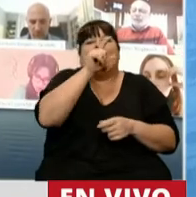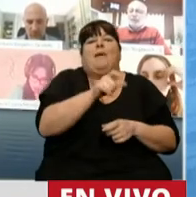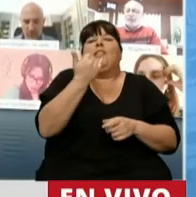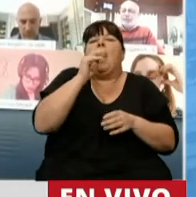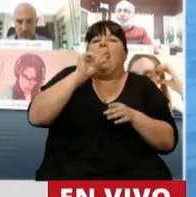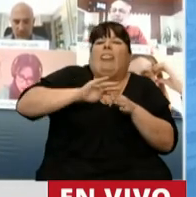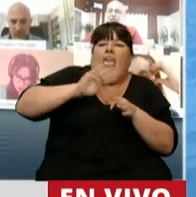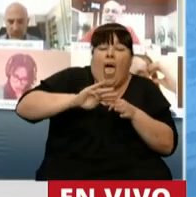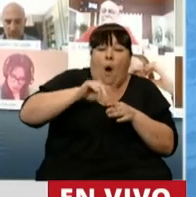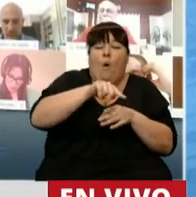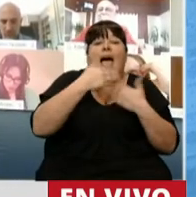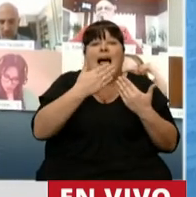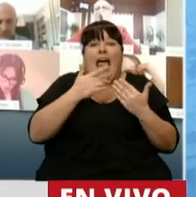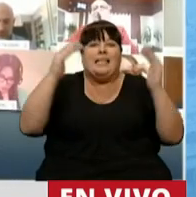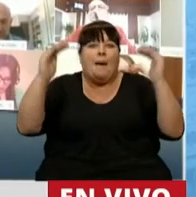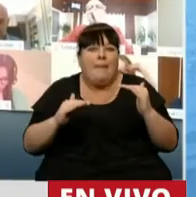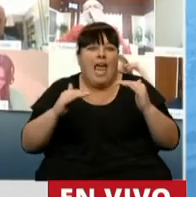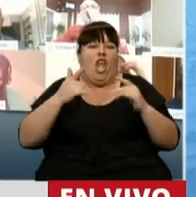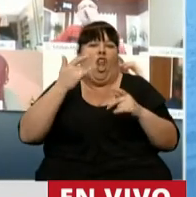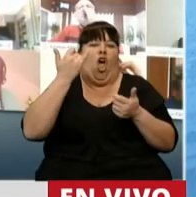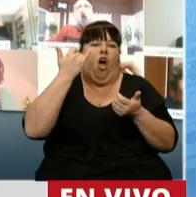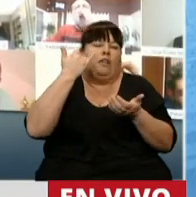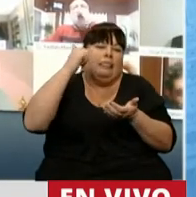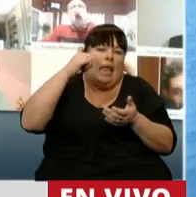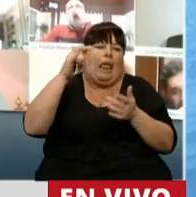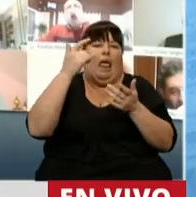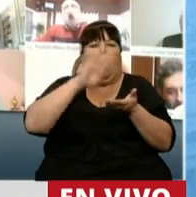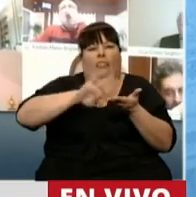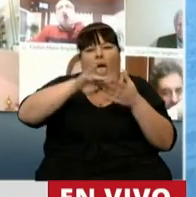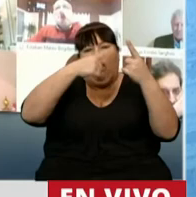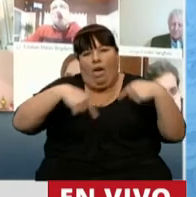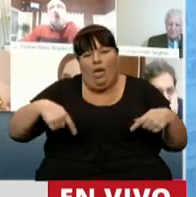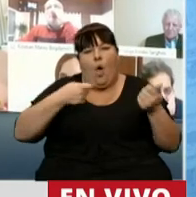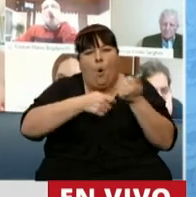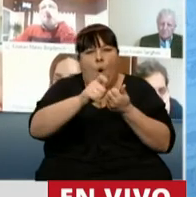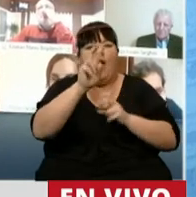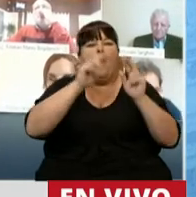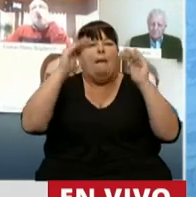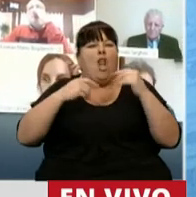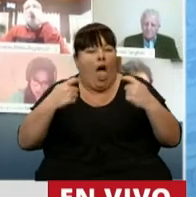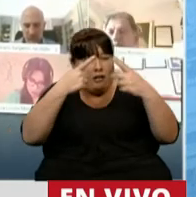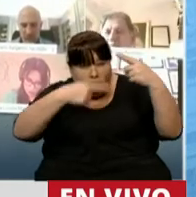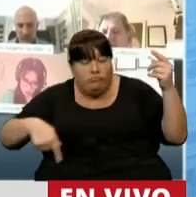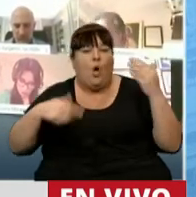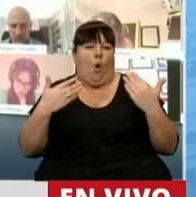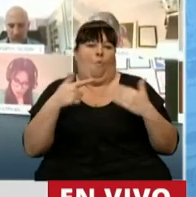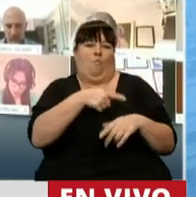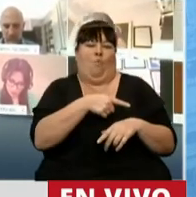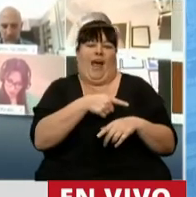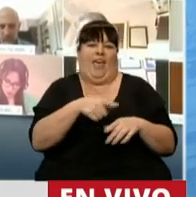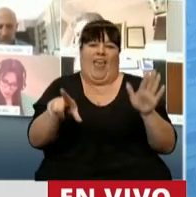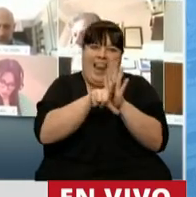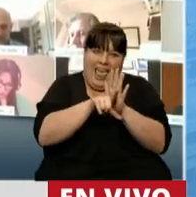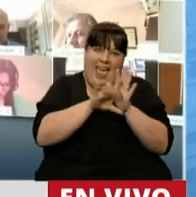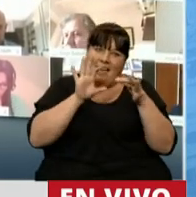deudores puedan, a través de la reducción de publicaciones legales, de digitalización del proceso, de disminución de costos, acceder a la